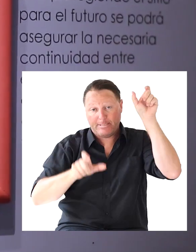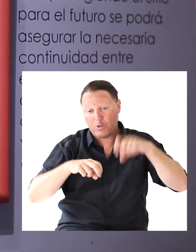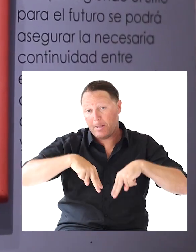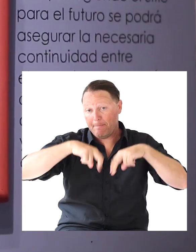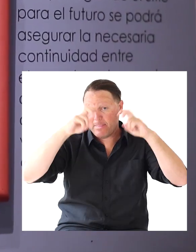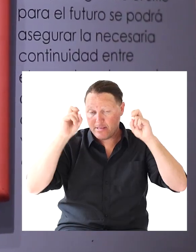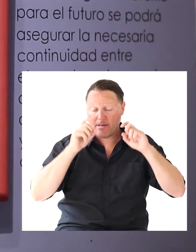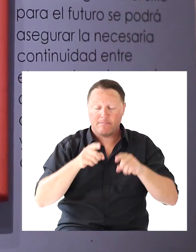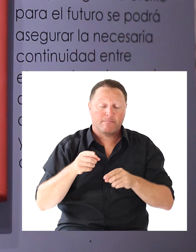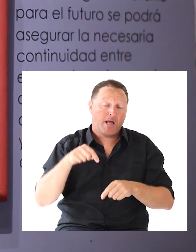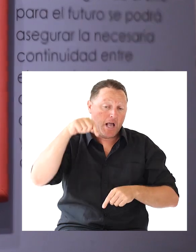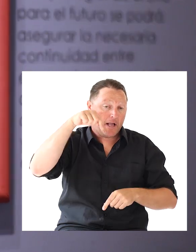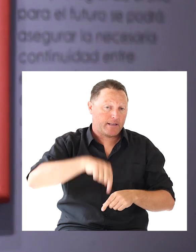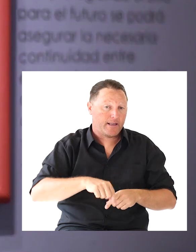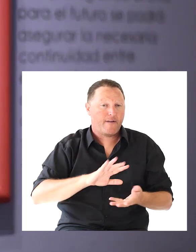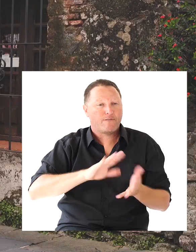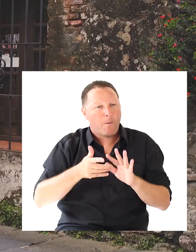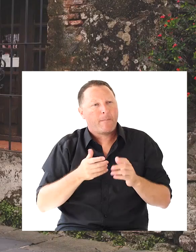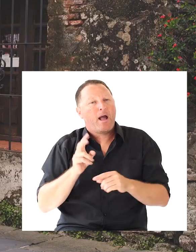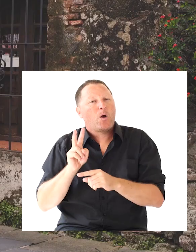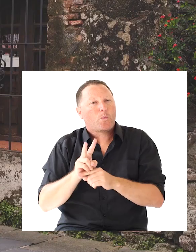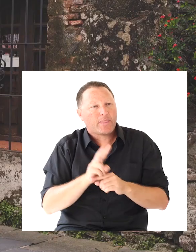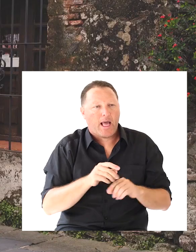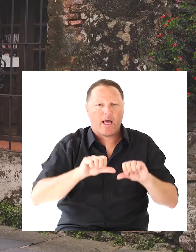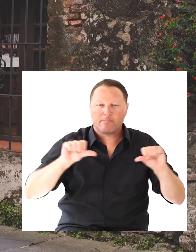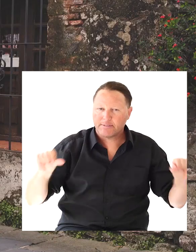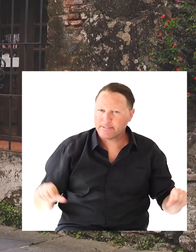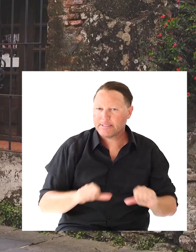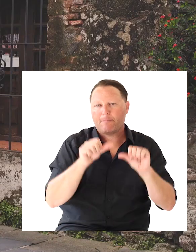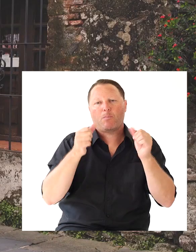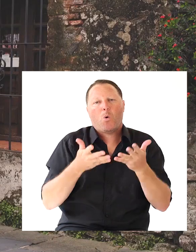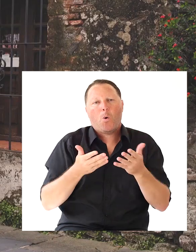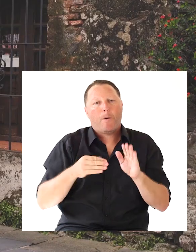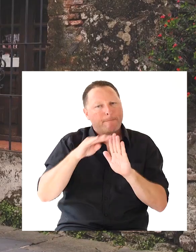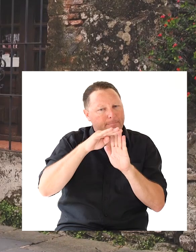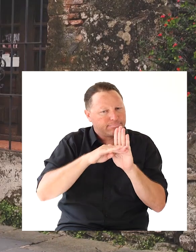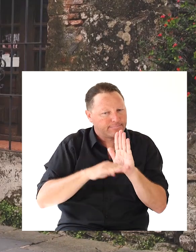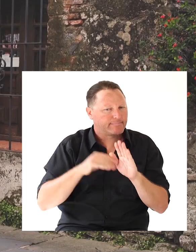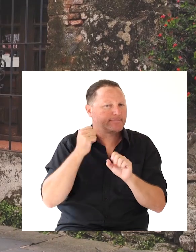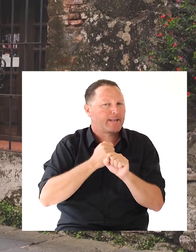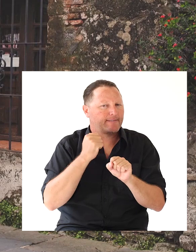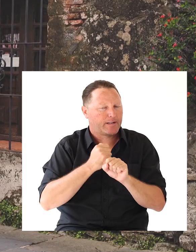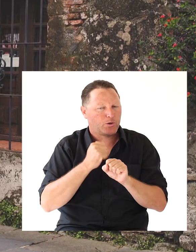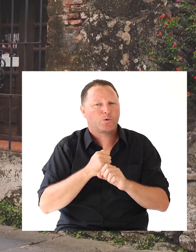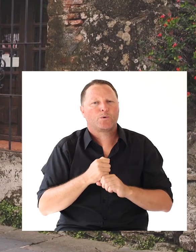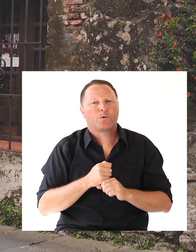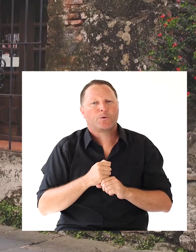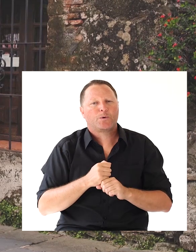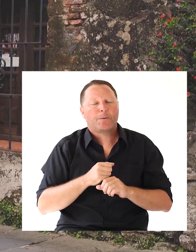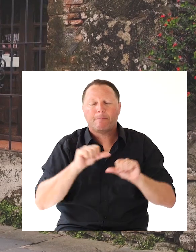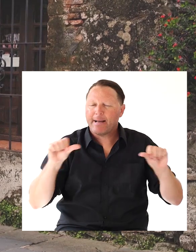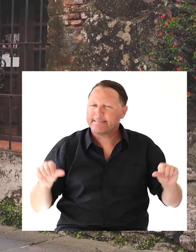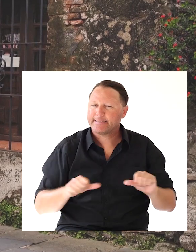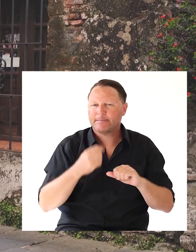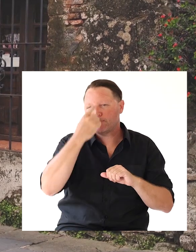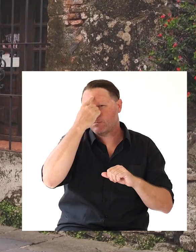Desde aquí Nosotros Gestionamos Planificamos Y trabajamos En el conjunto Para que